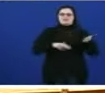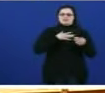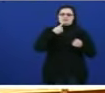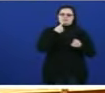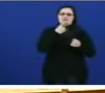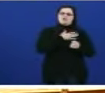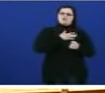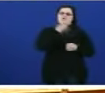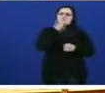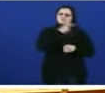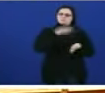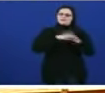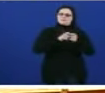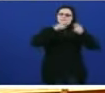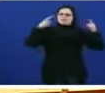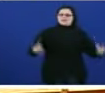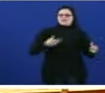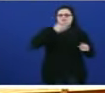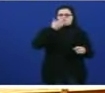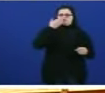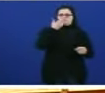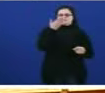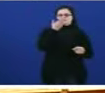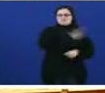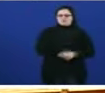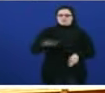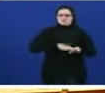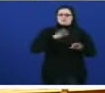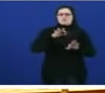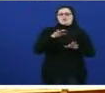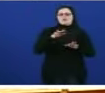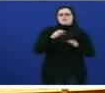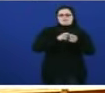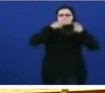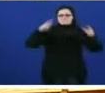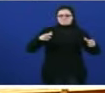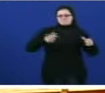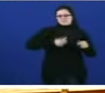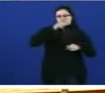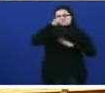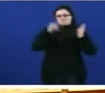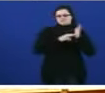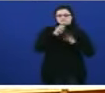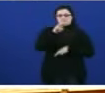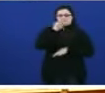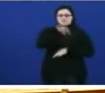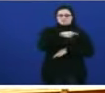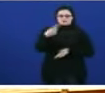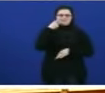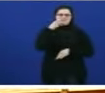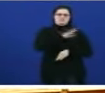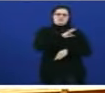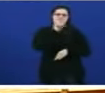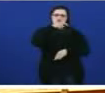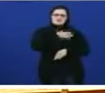escolas infantis para que no ano 2013 haxea 4.500 prazas máis. De acordo. Mas, señor Feijó, se queren dotar máis prazas